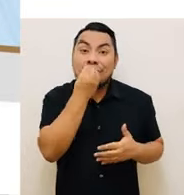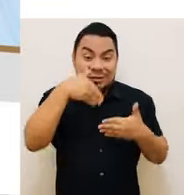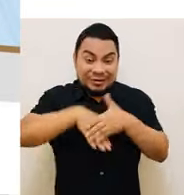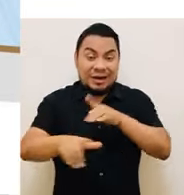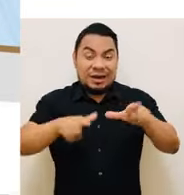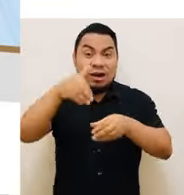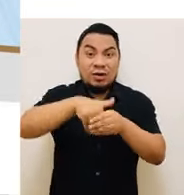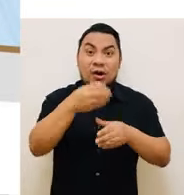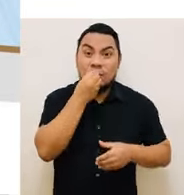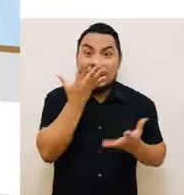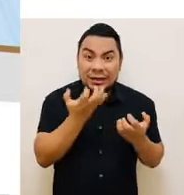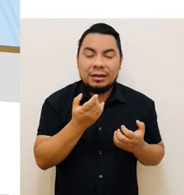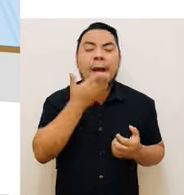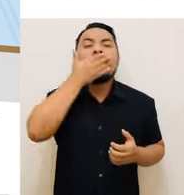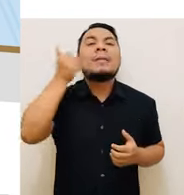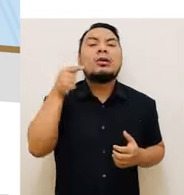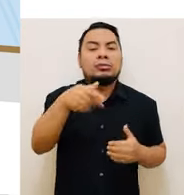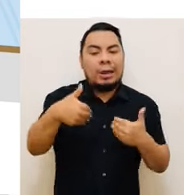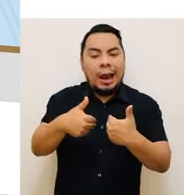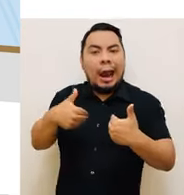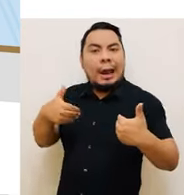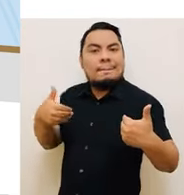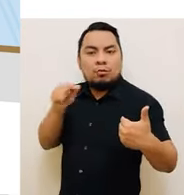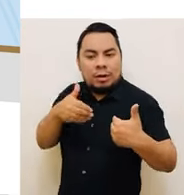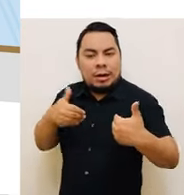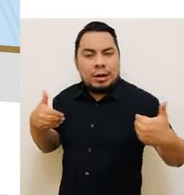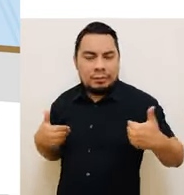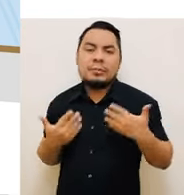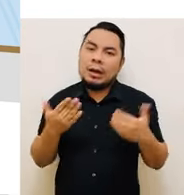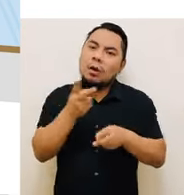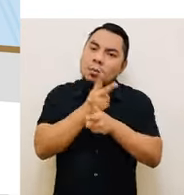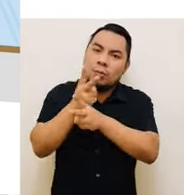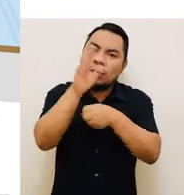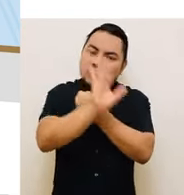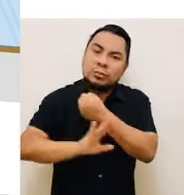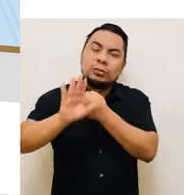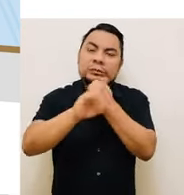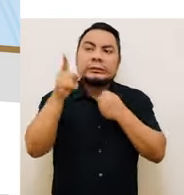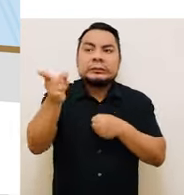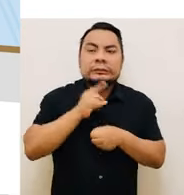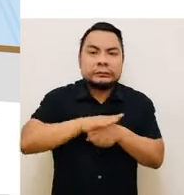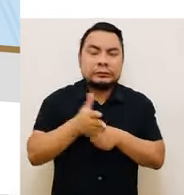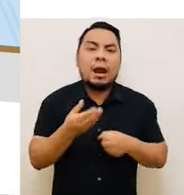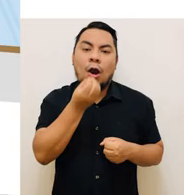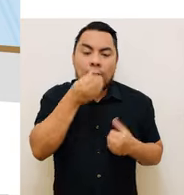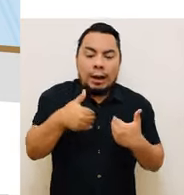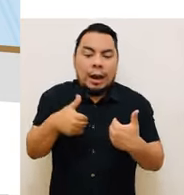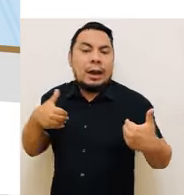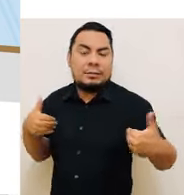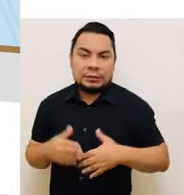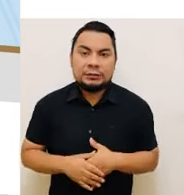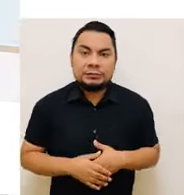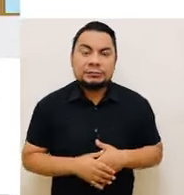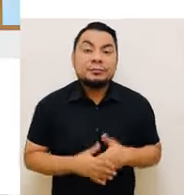dentro del aula, se te recomienda distanciarte de la mesa como medida de prevención para evitar el contagio de la COVID-19.